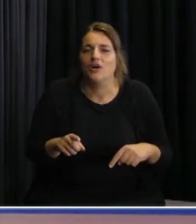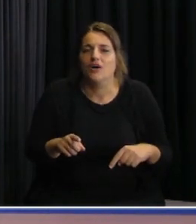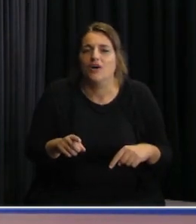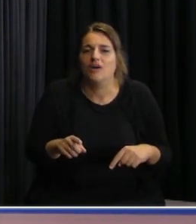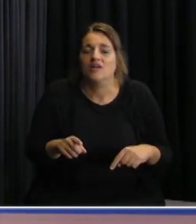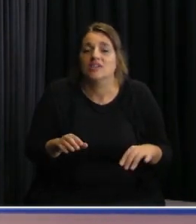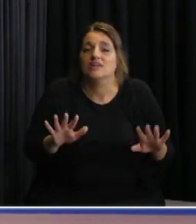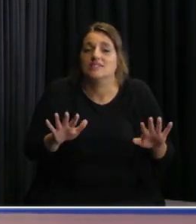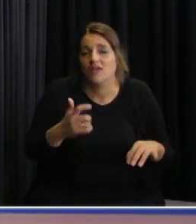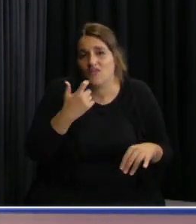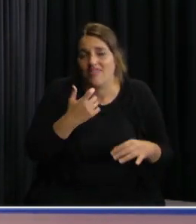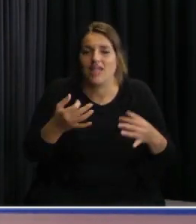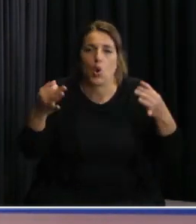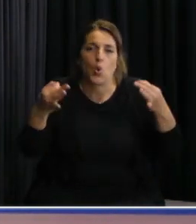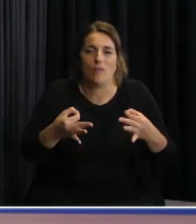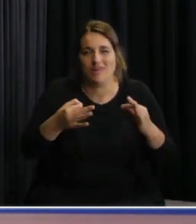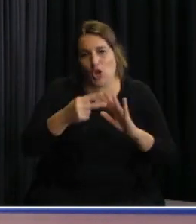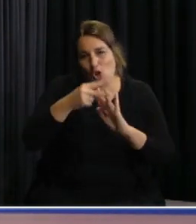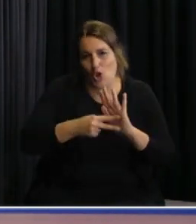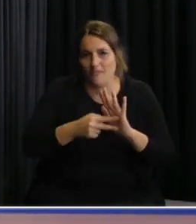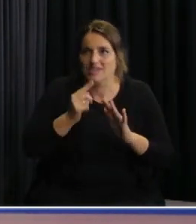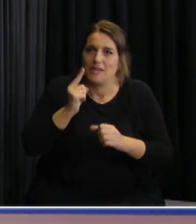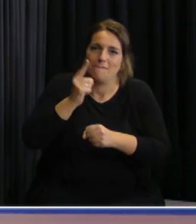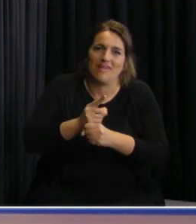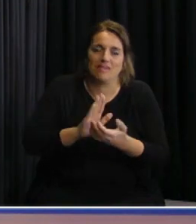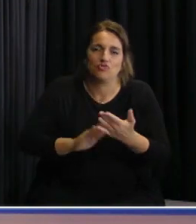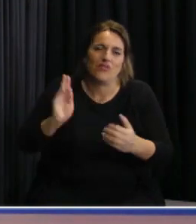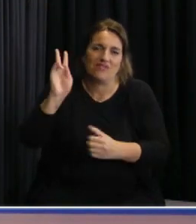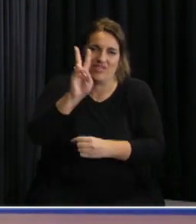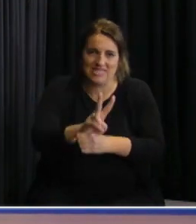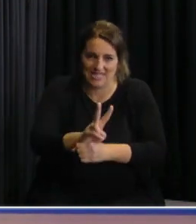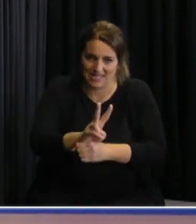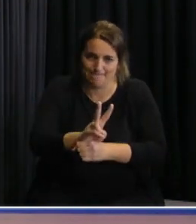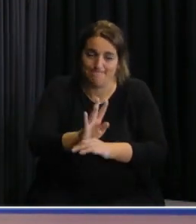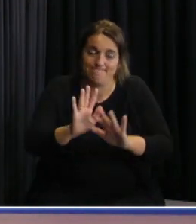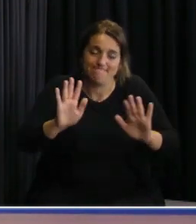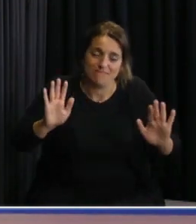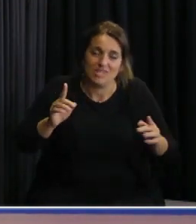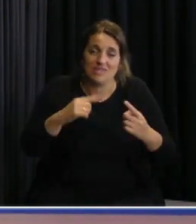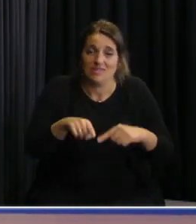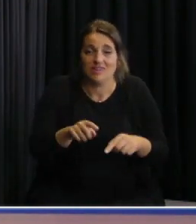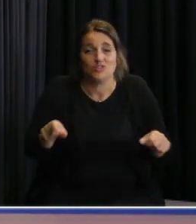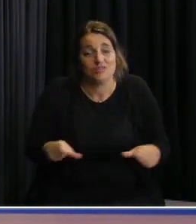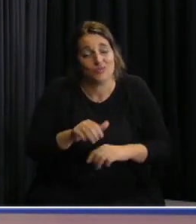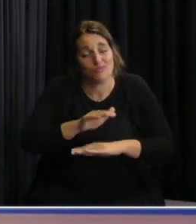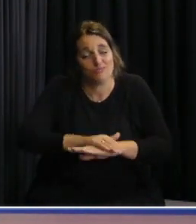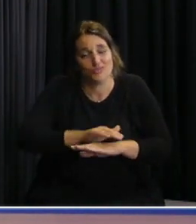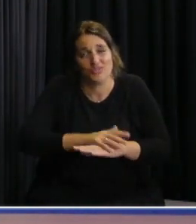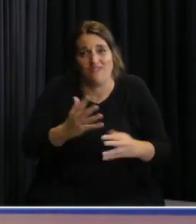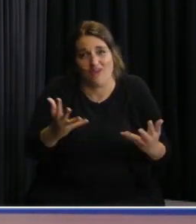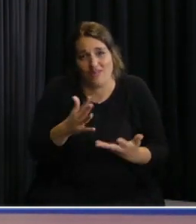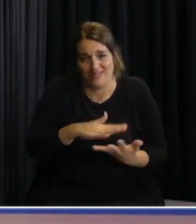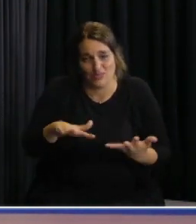quizá no se cumplieron con el protocolo que está agradecido la previsión de visitas y obviamente eso genera consecuencias